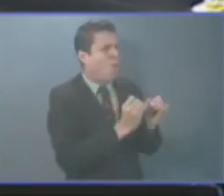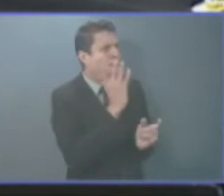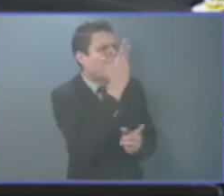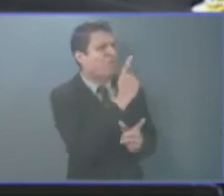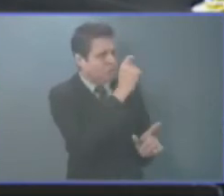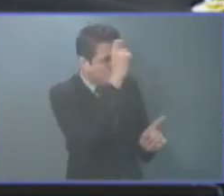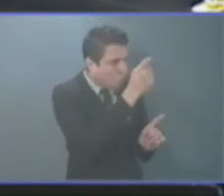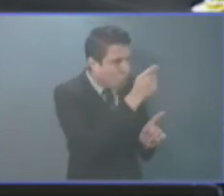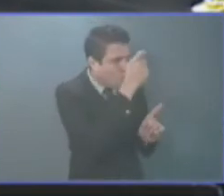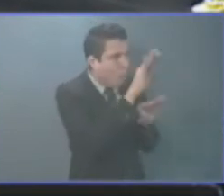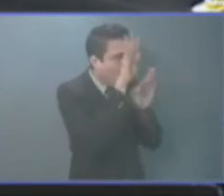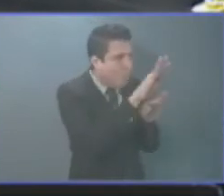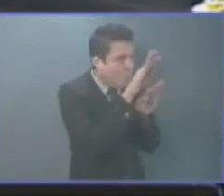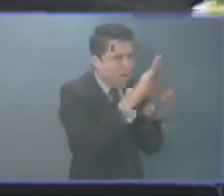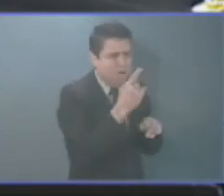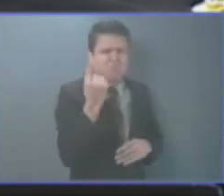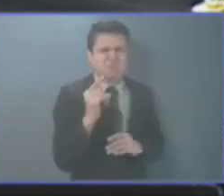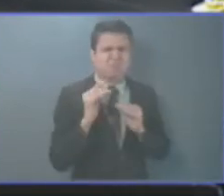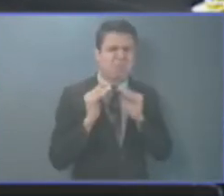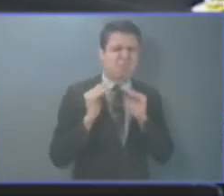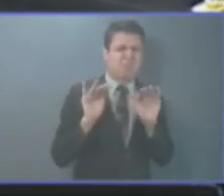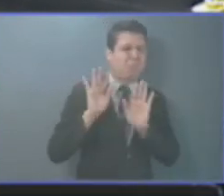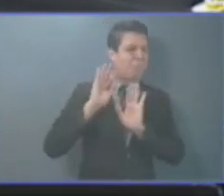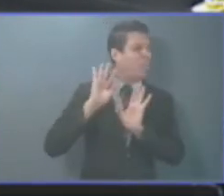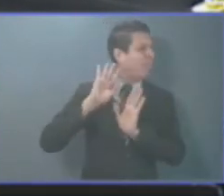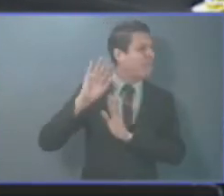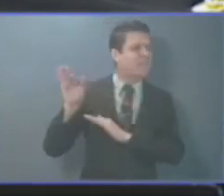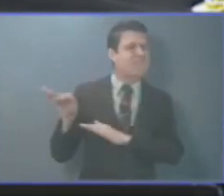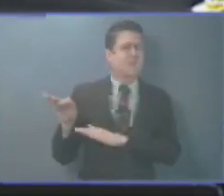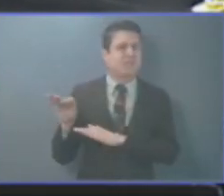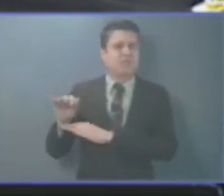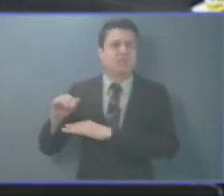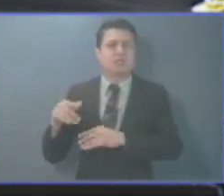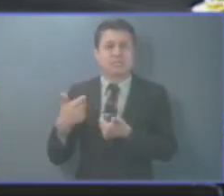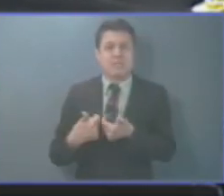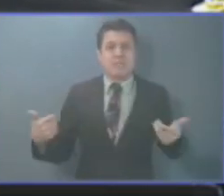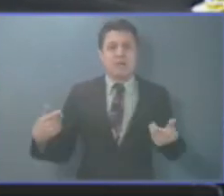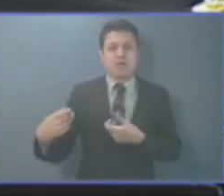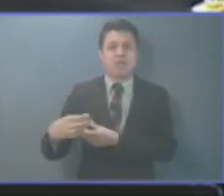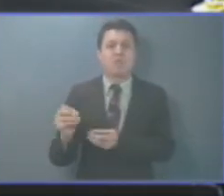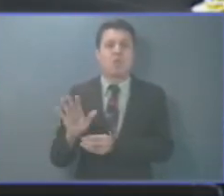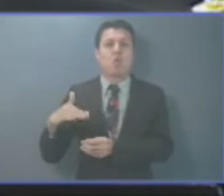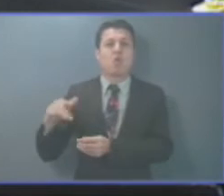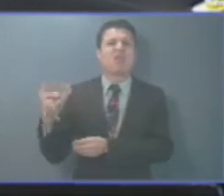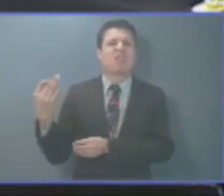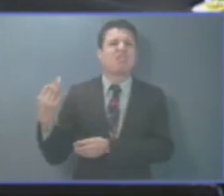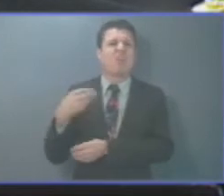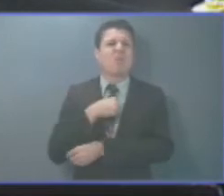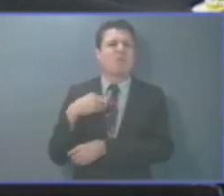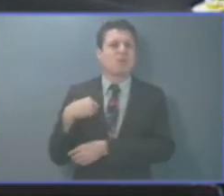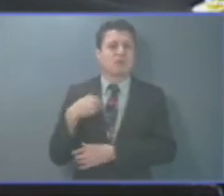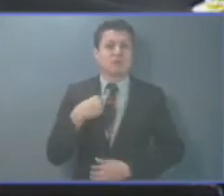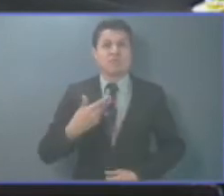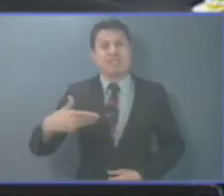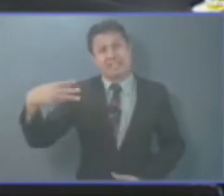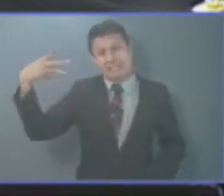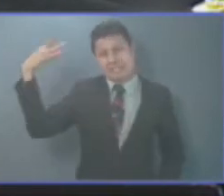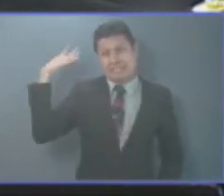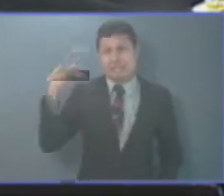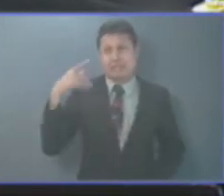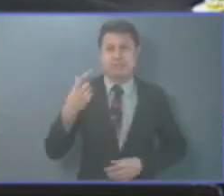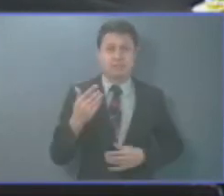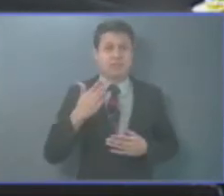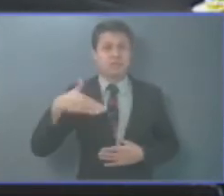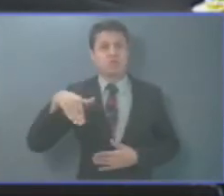contrario, en Atenas se comenzaron a crear lugares saludables para estas personas. Esto lo hizo Pericles en